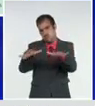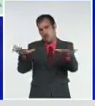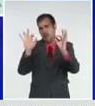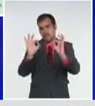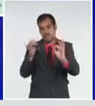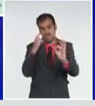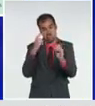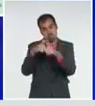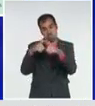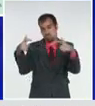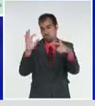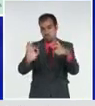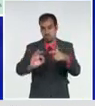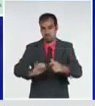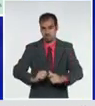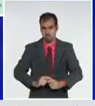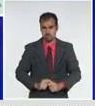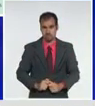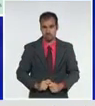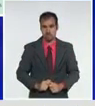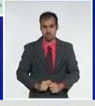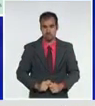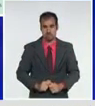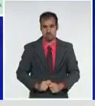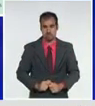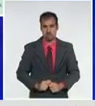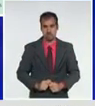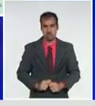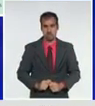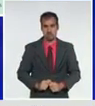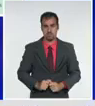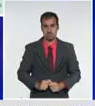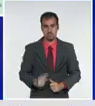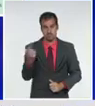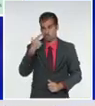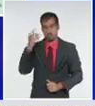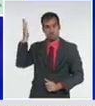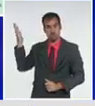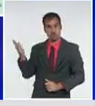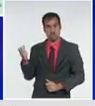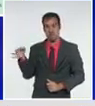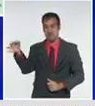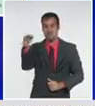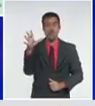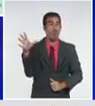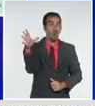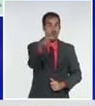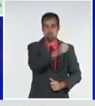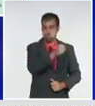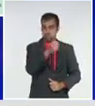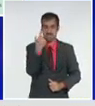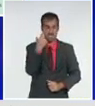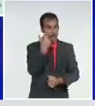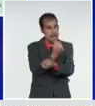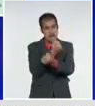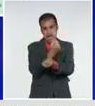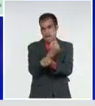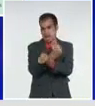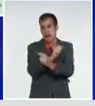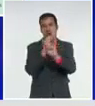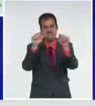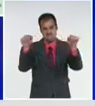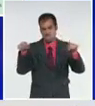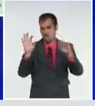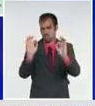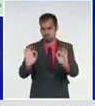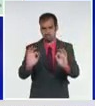alta, con mucho riesgo en todos sus municipios, en unos más, otros menos, pero con